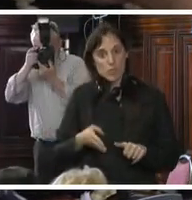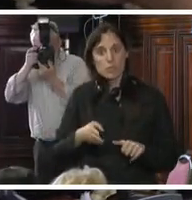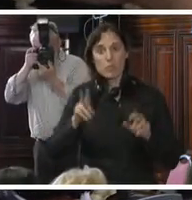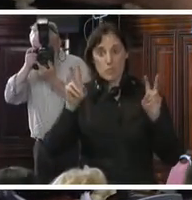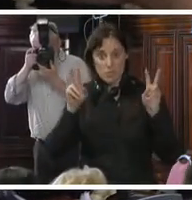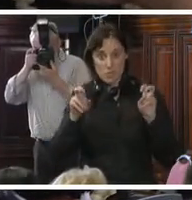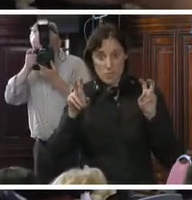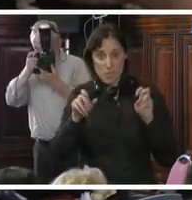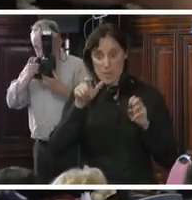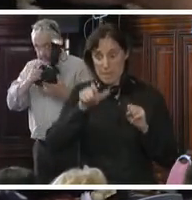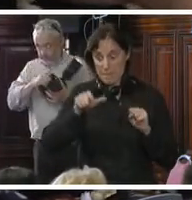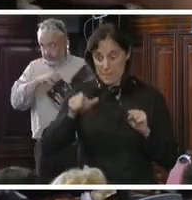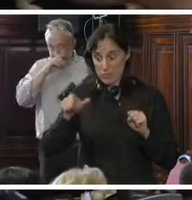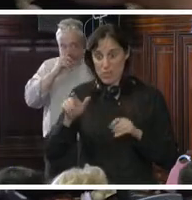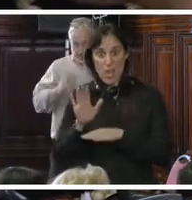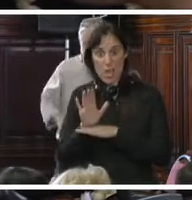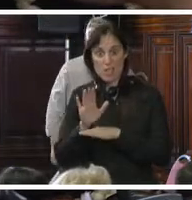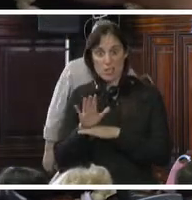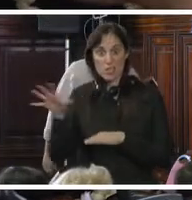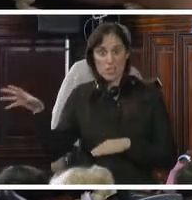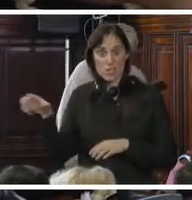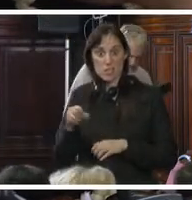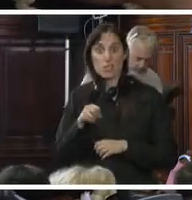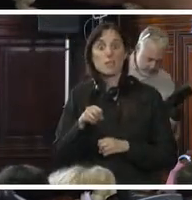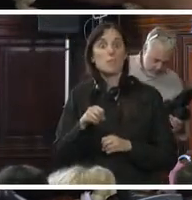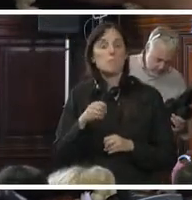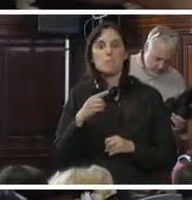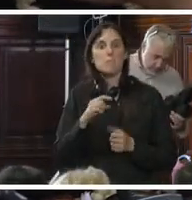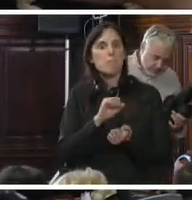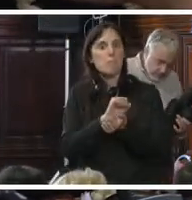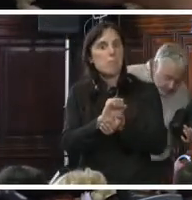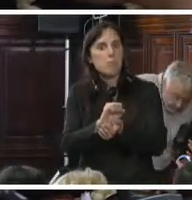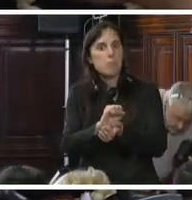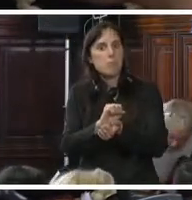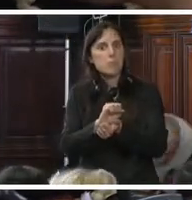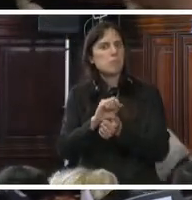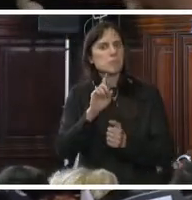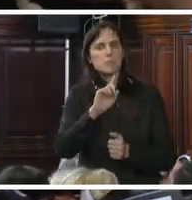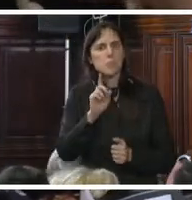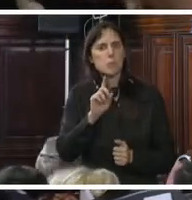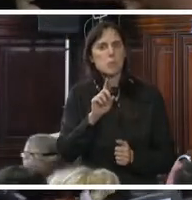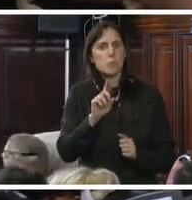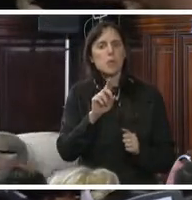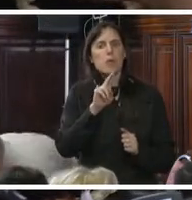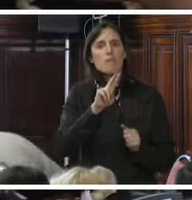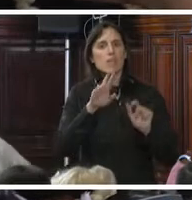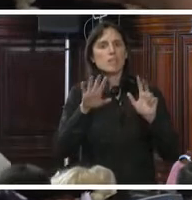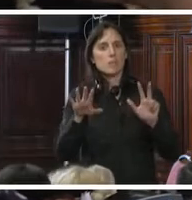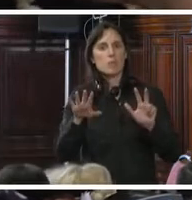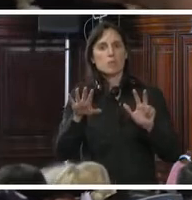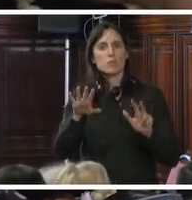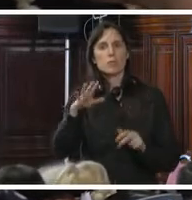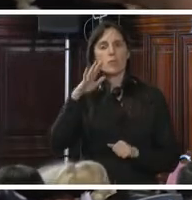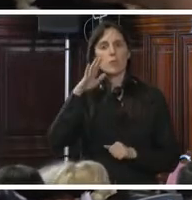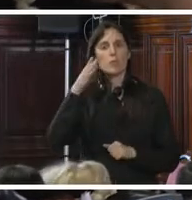de personas en los países de América del Sur, son procesados, mientras que 28%, es decir,